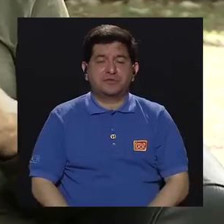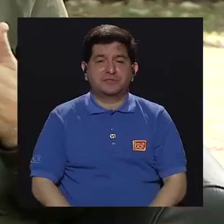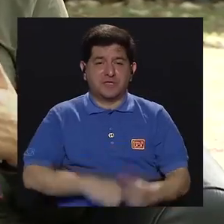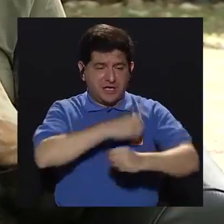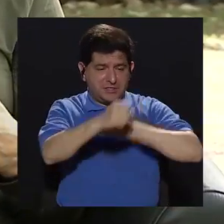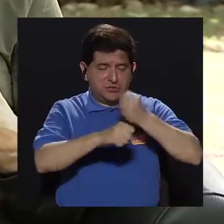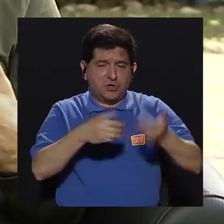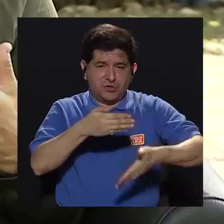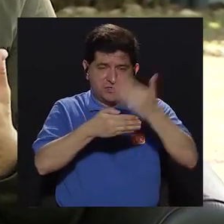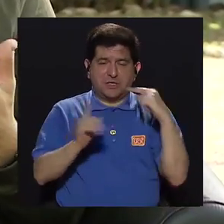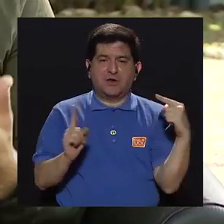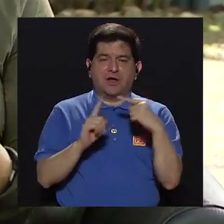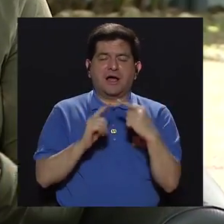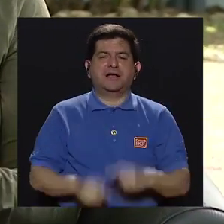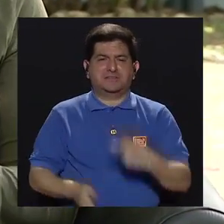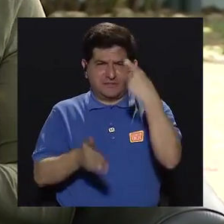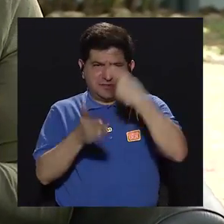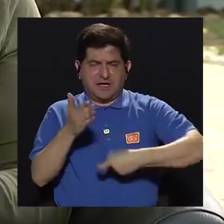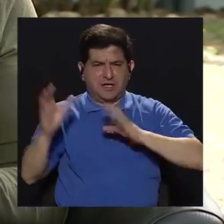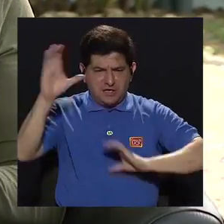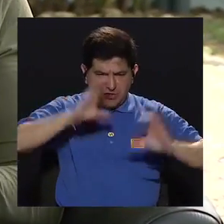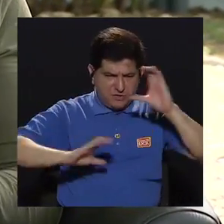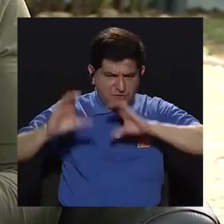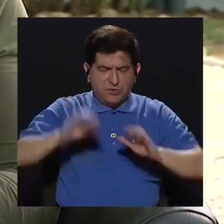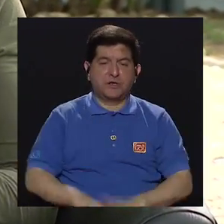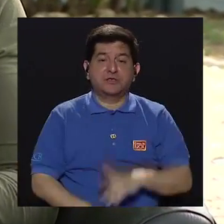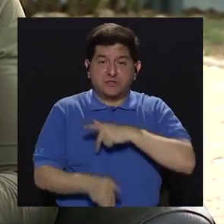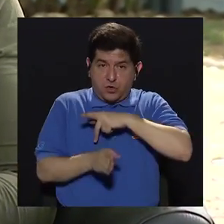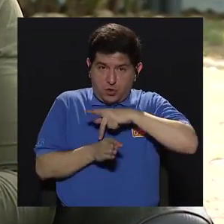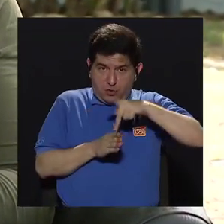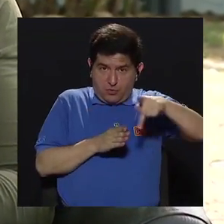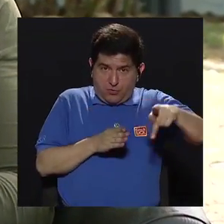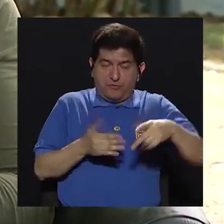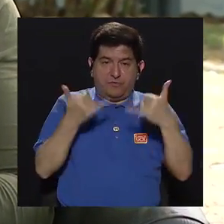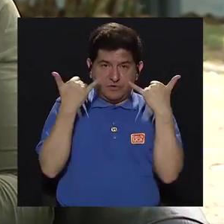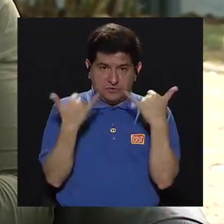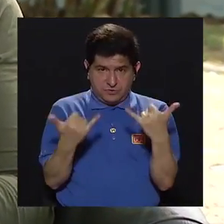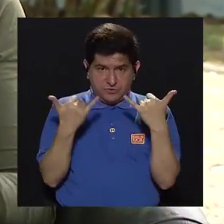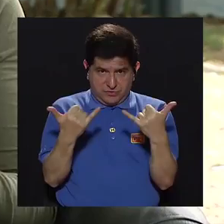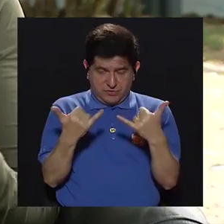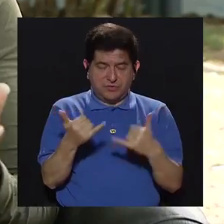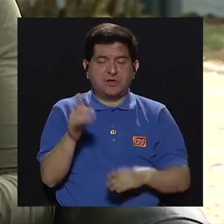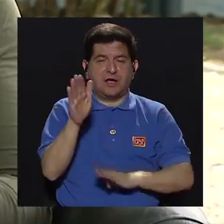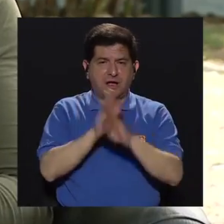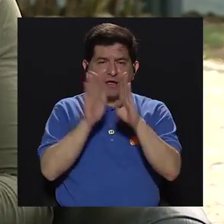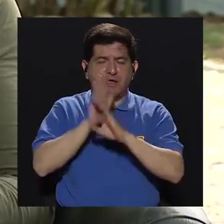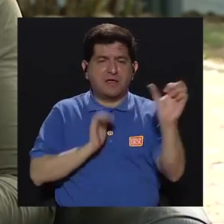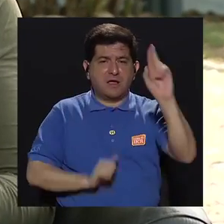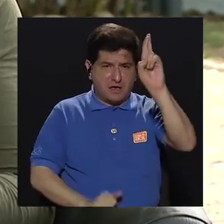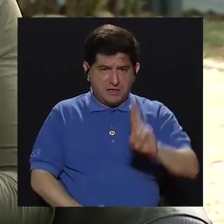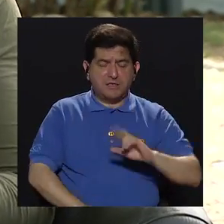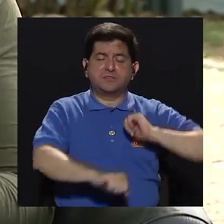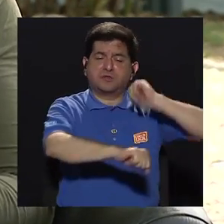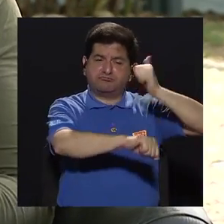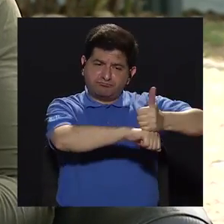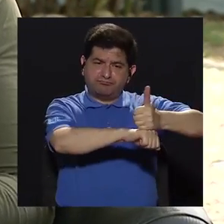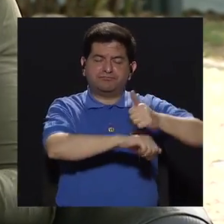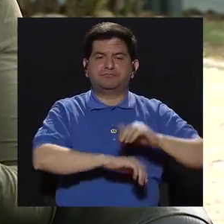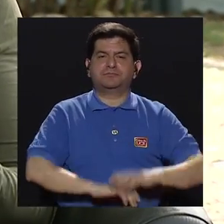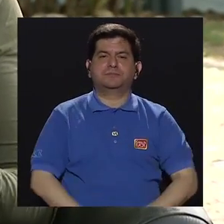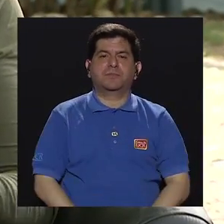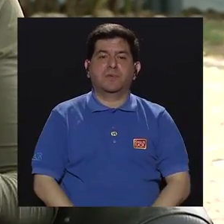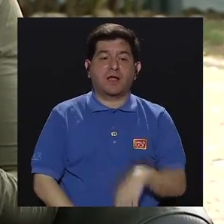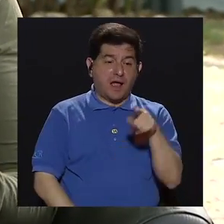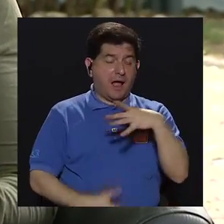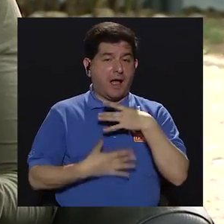ido entrando en ese rigor científico que la misma profesión le ha ido, y el mismo desarrollo de Costa Rica le ha ido marcando,